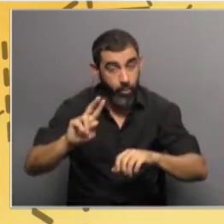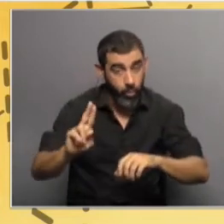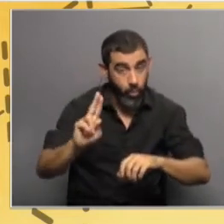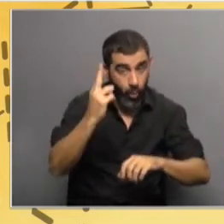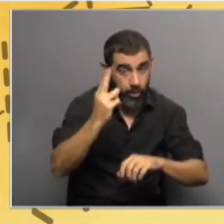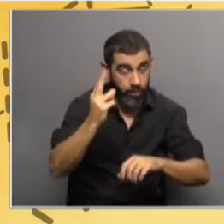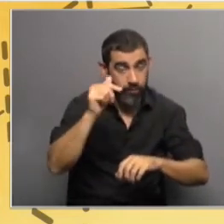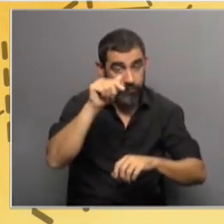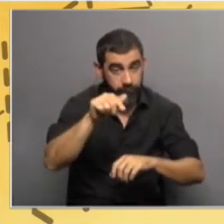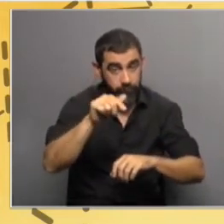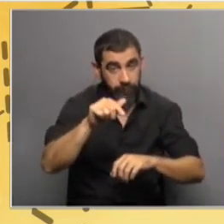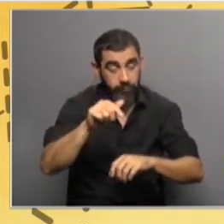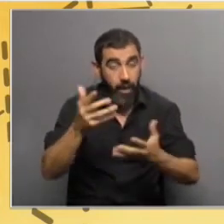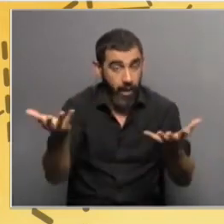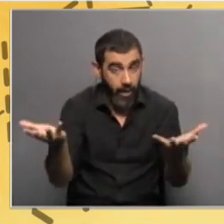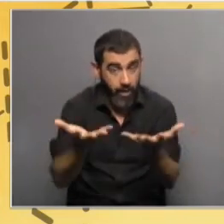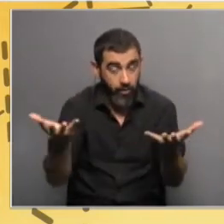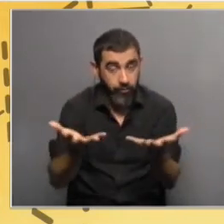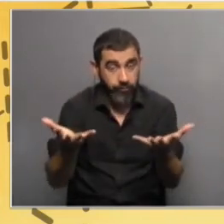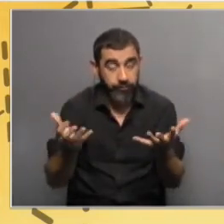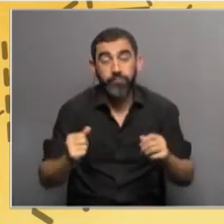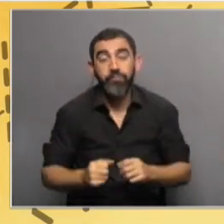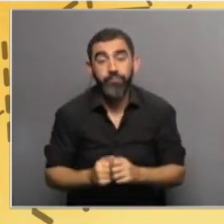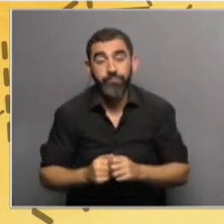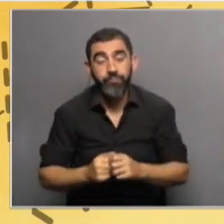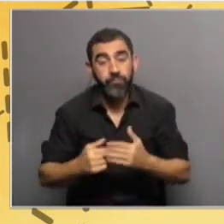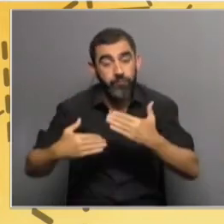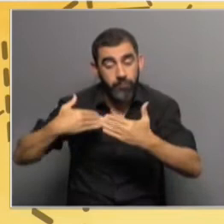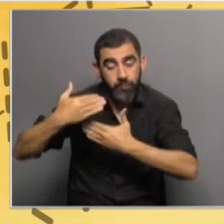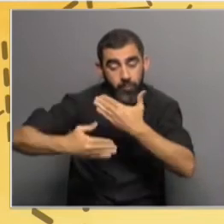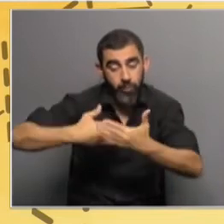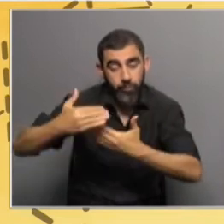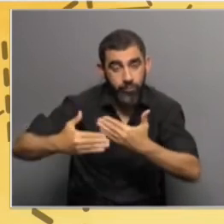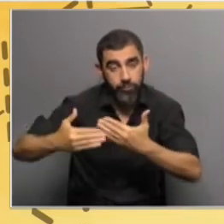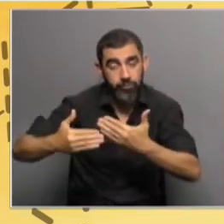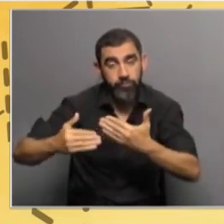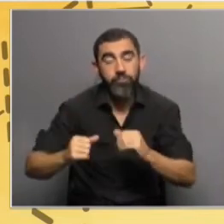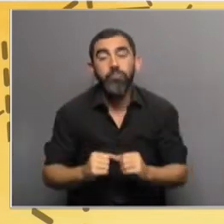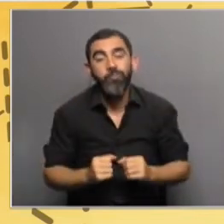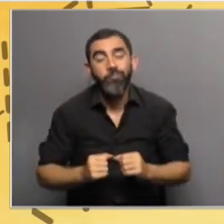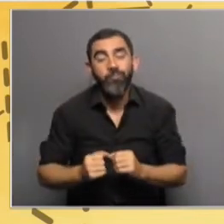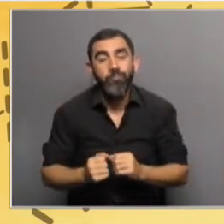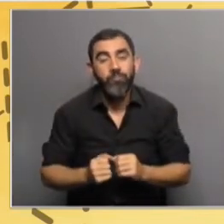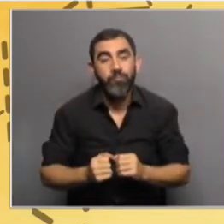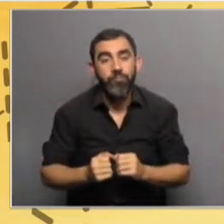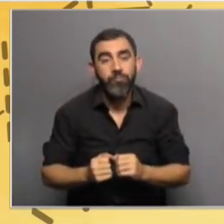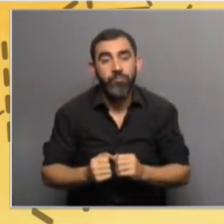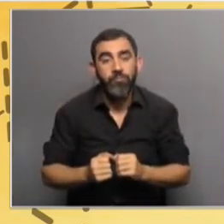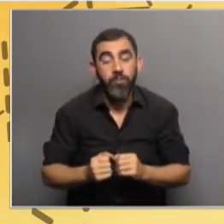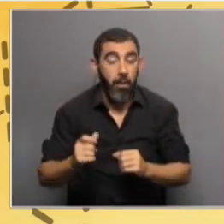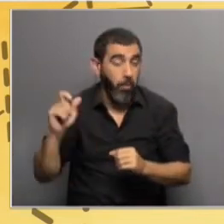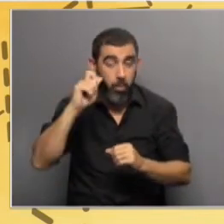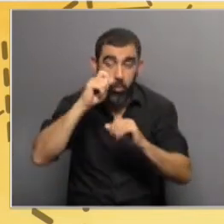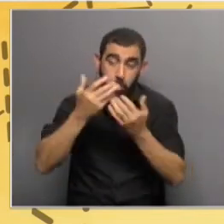está, en este momento, como decía, en un proceso de puesta a consideración